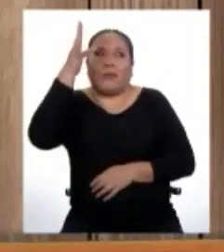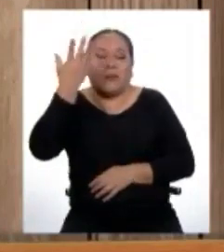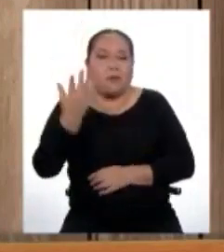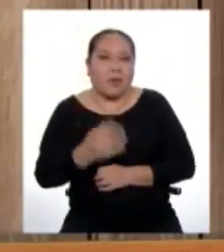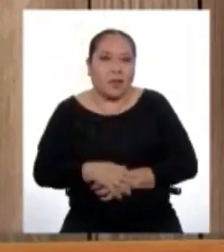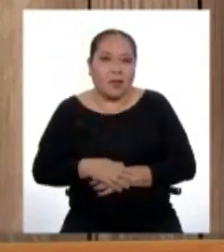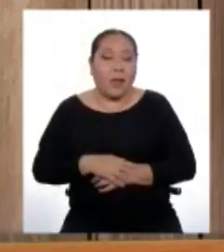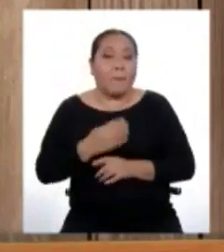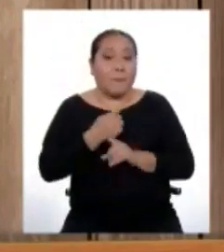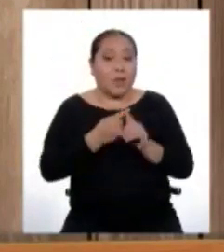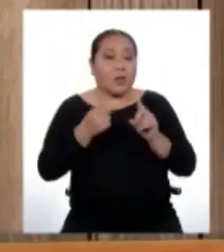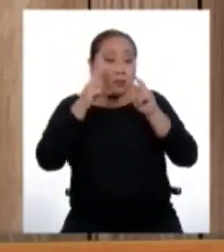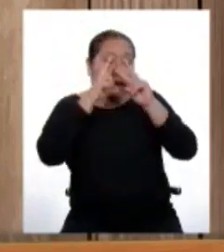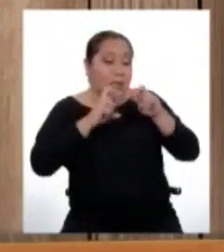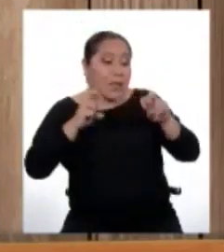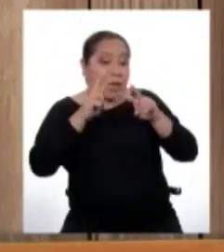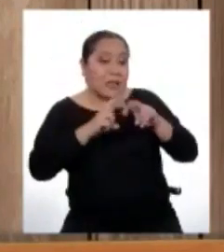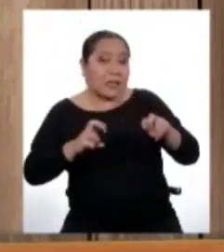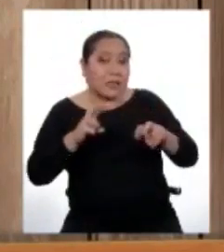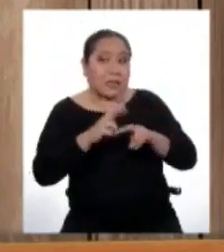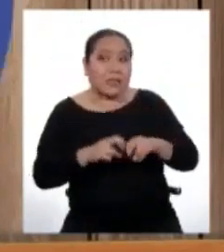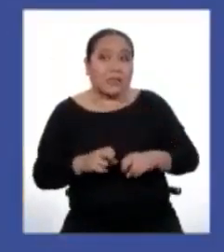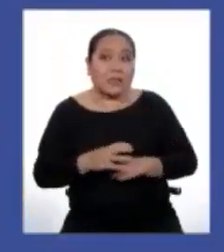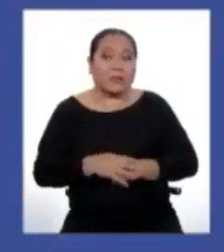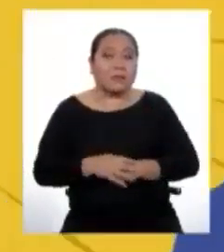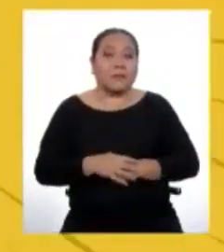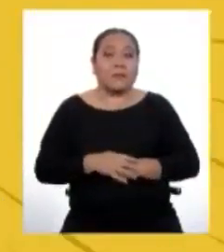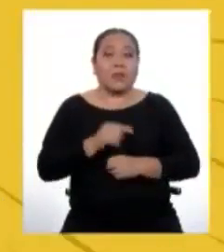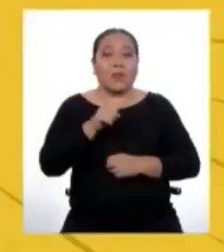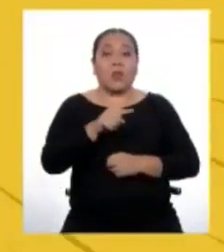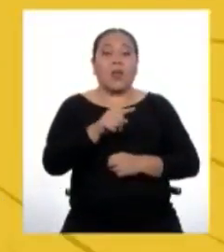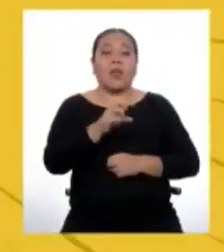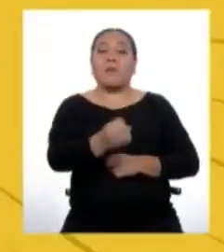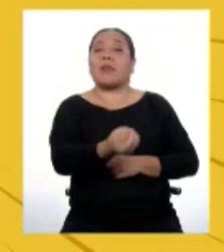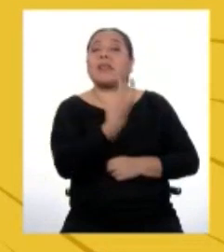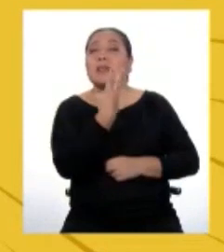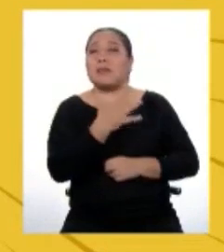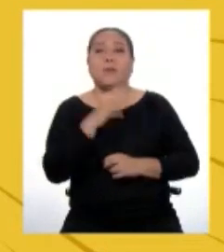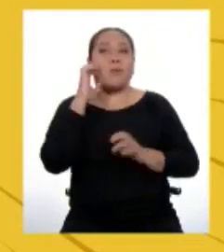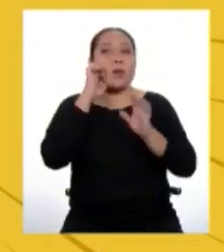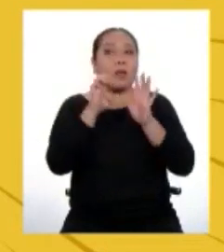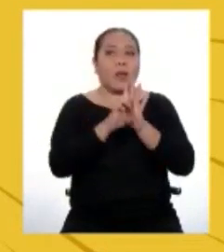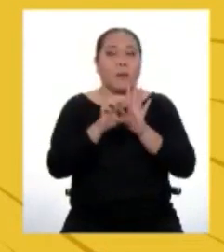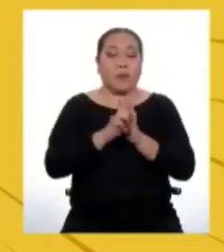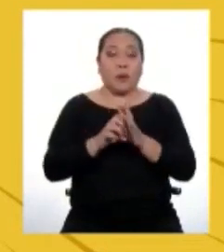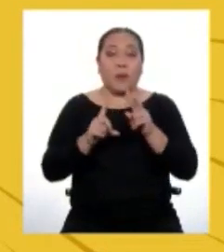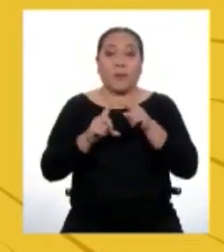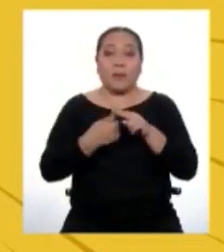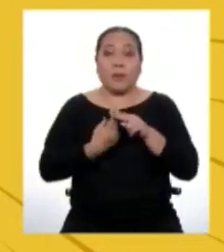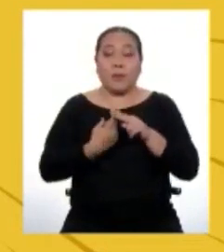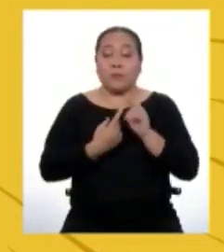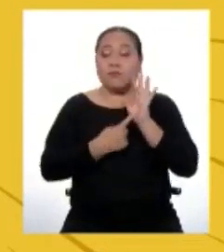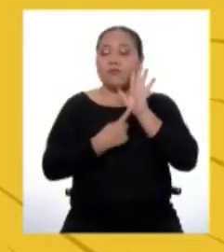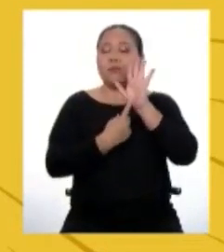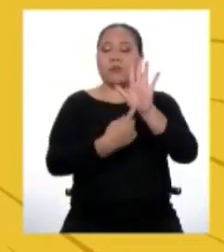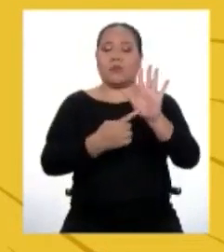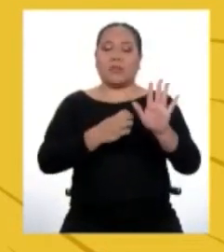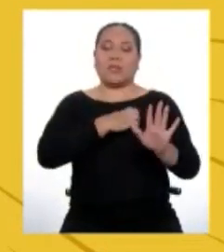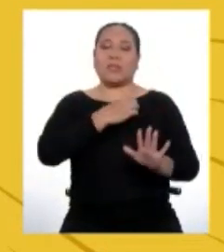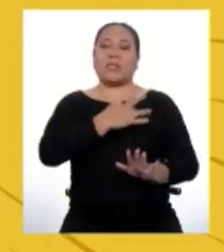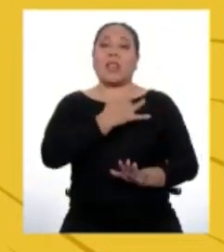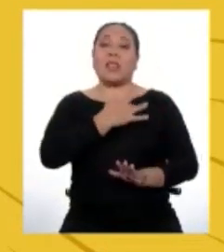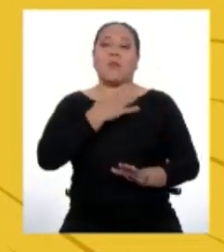Pero sí puedo analizar lo que un interlocutor dice. Por ejemplo, cuando expresamos nuestros sentimientos y emociones